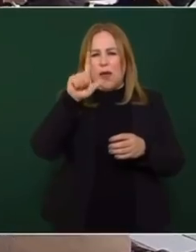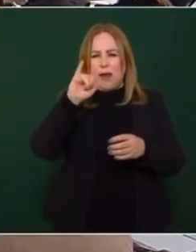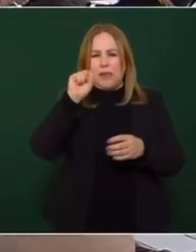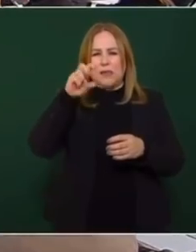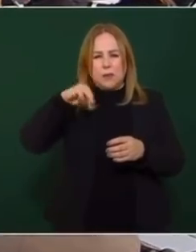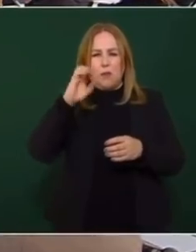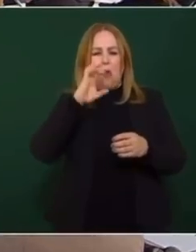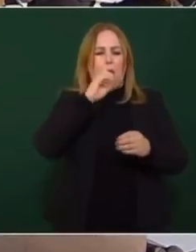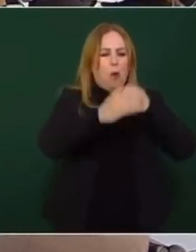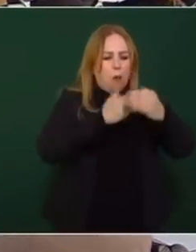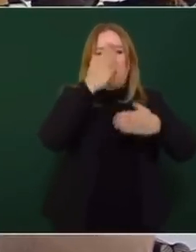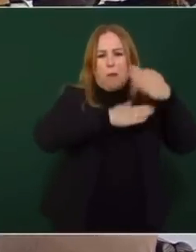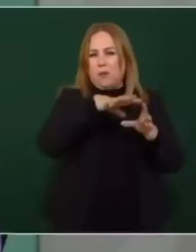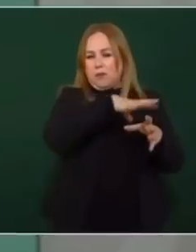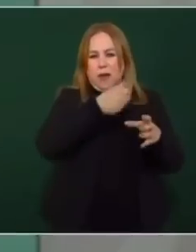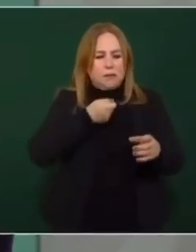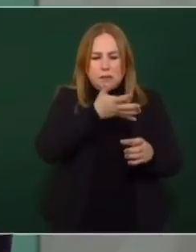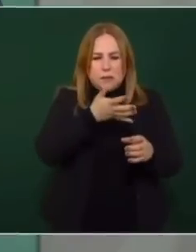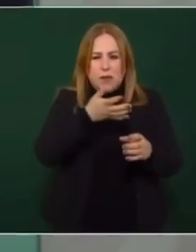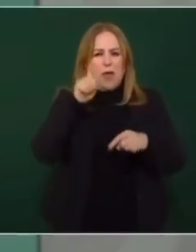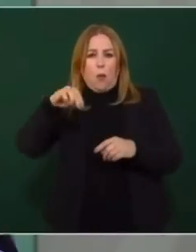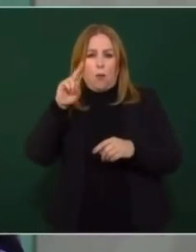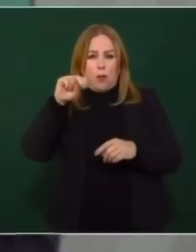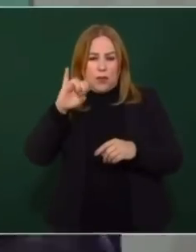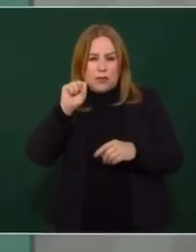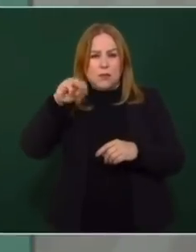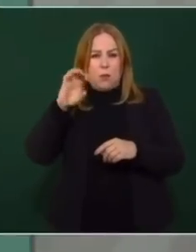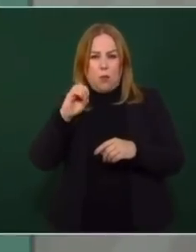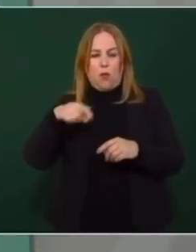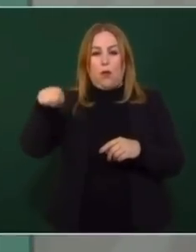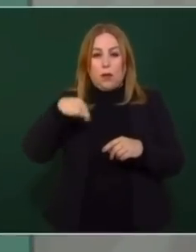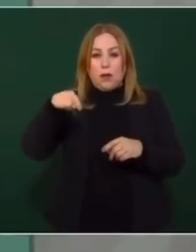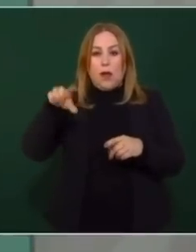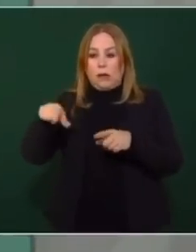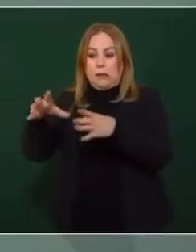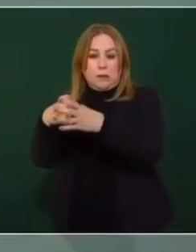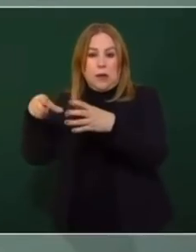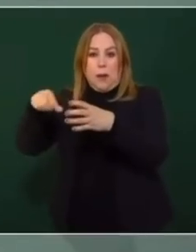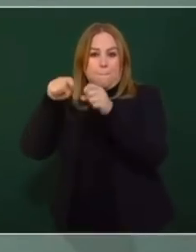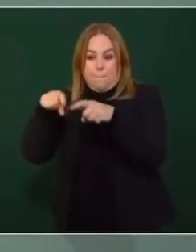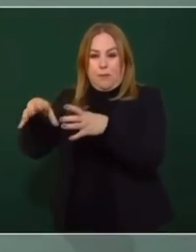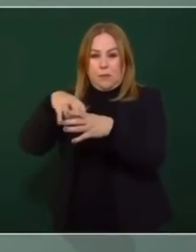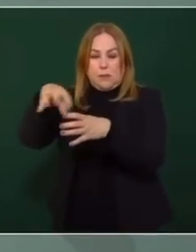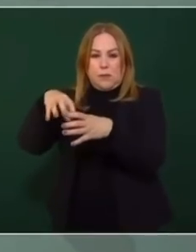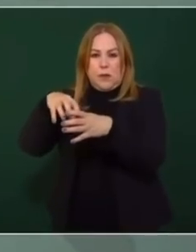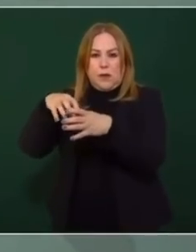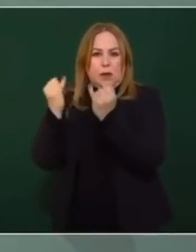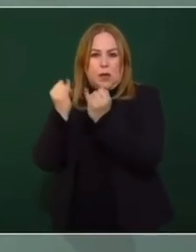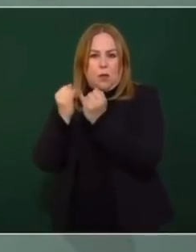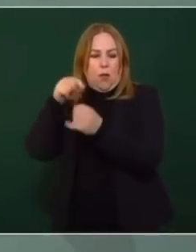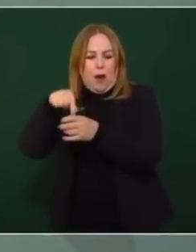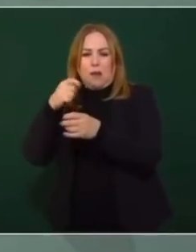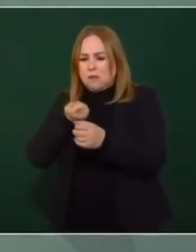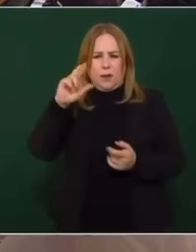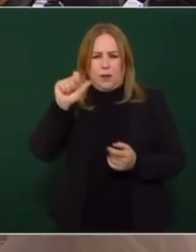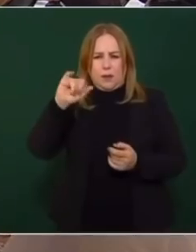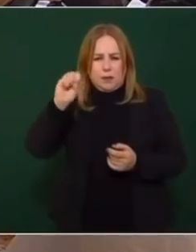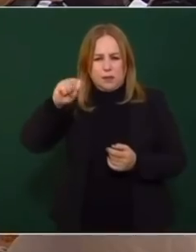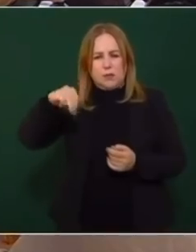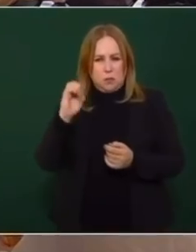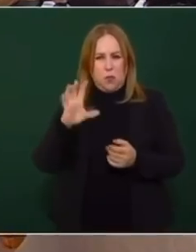progresismo, populismo, incluso comunismo. Y el movimiento conservador, pues igual neoliberalismo,